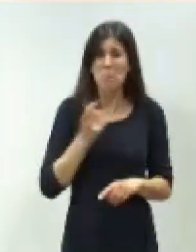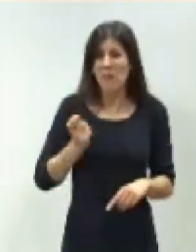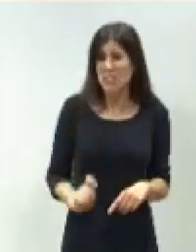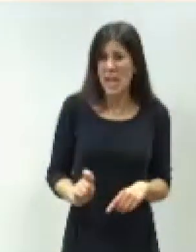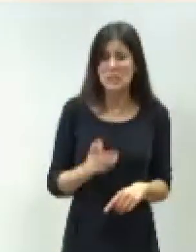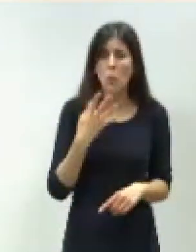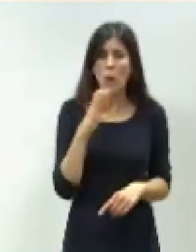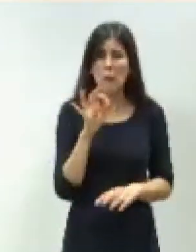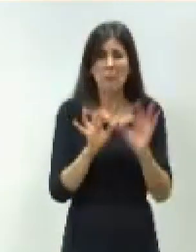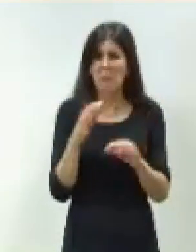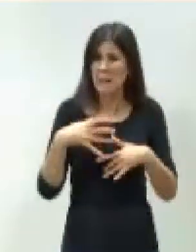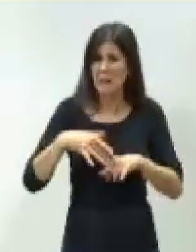profesionales después de haber estado formando?